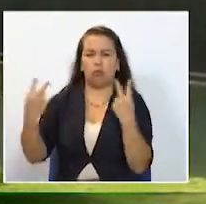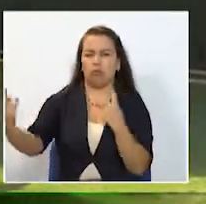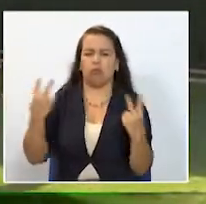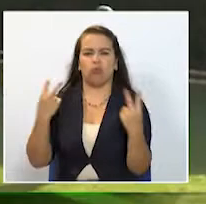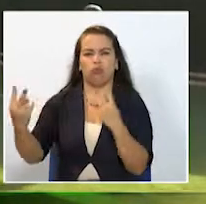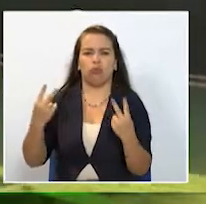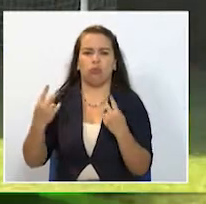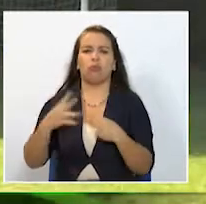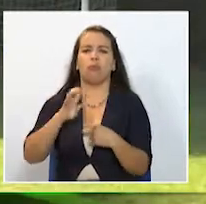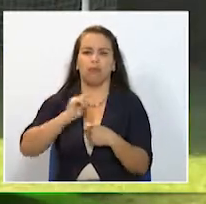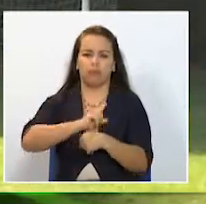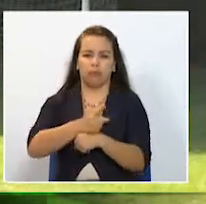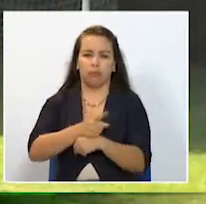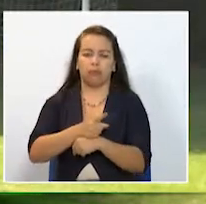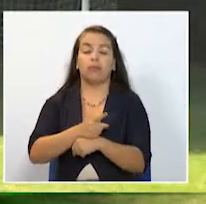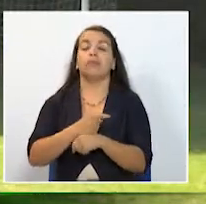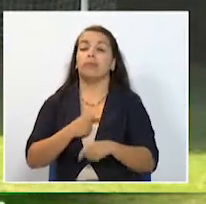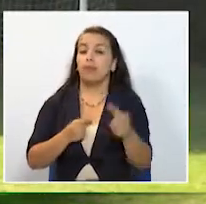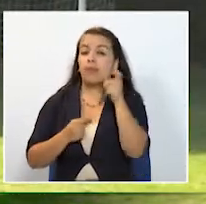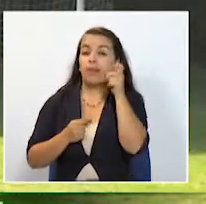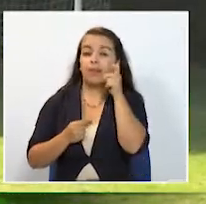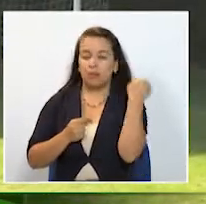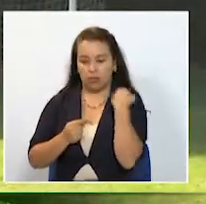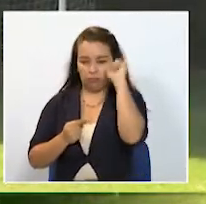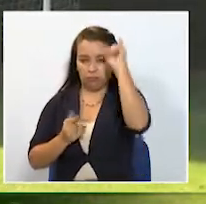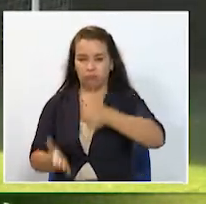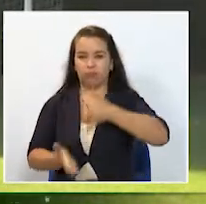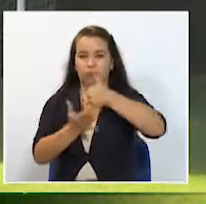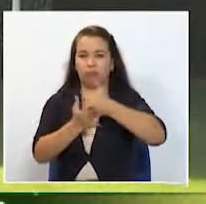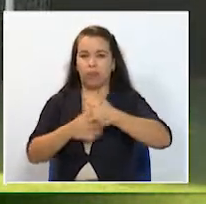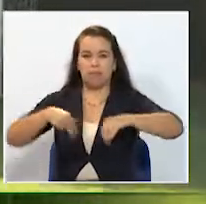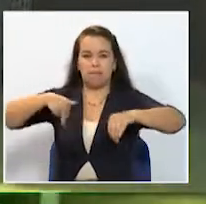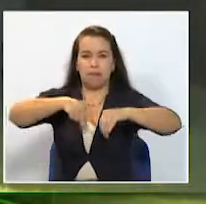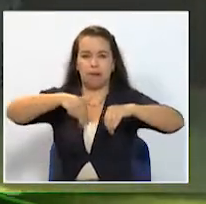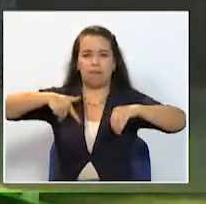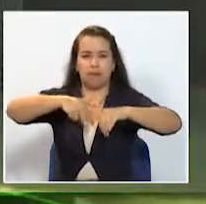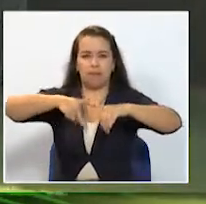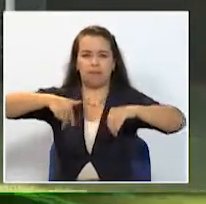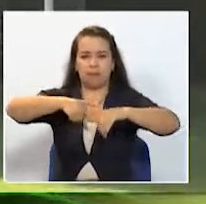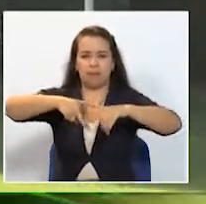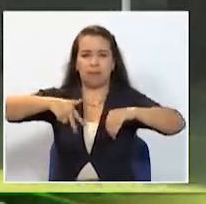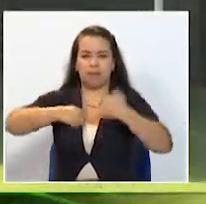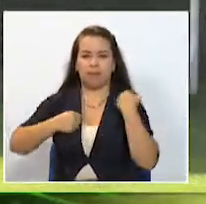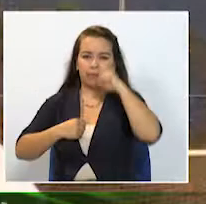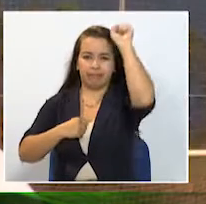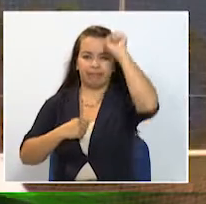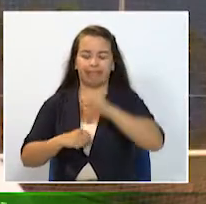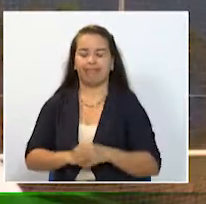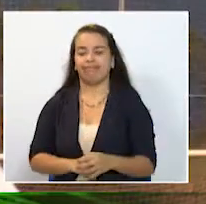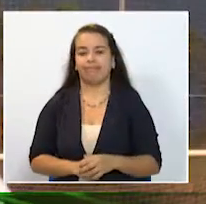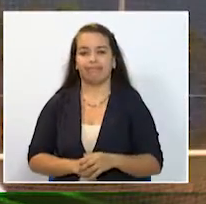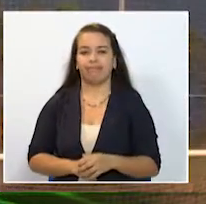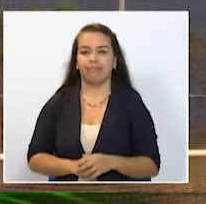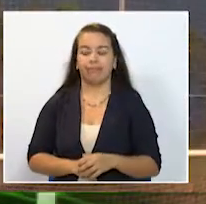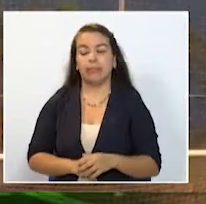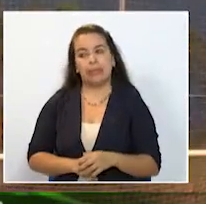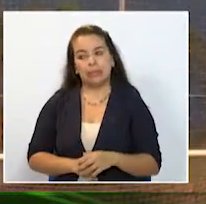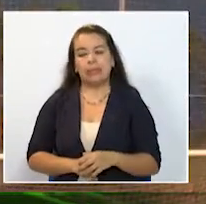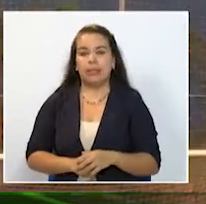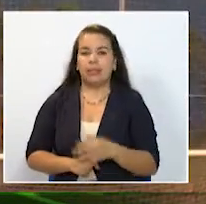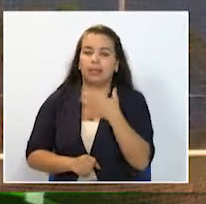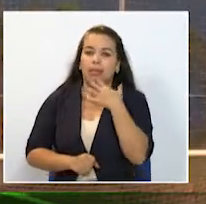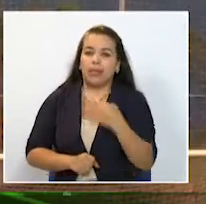90 minutos reglamentarios Caicedonia se coronó campeón con la definición mediante lanzamientos desde el punto penal la verdad es que